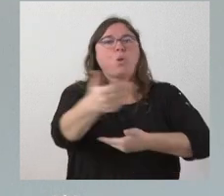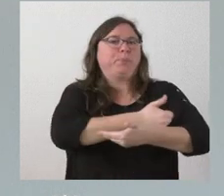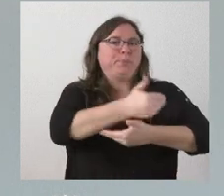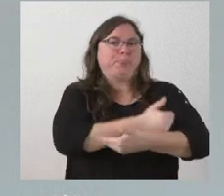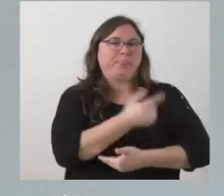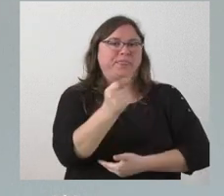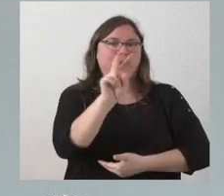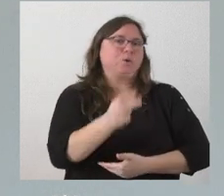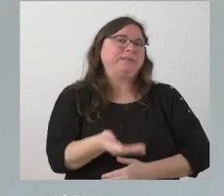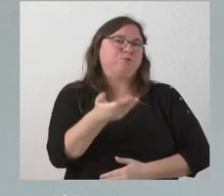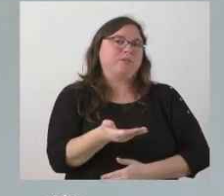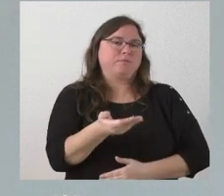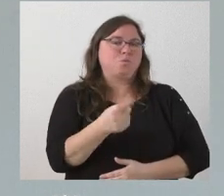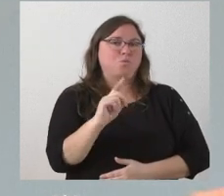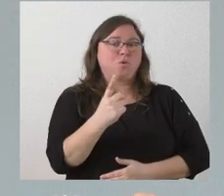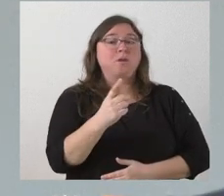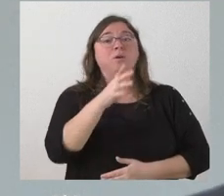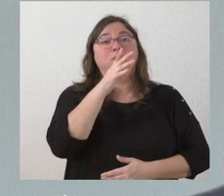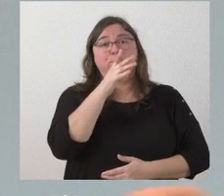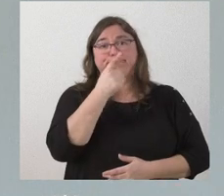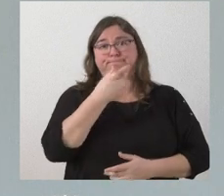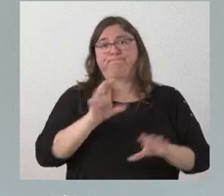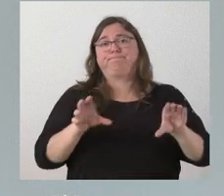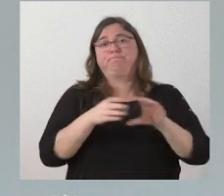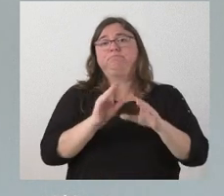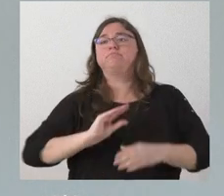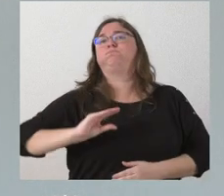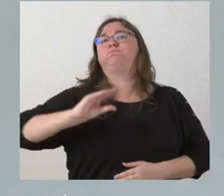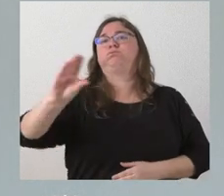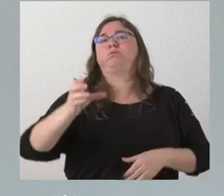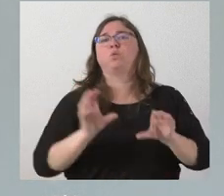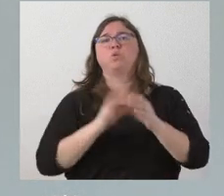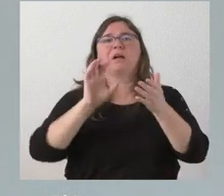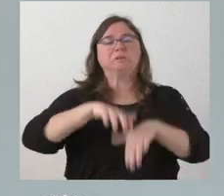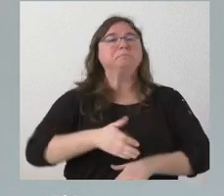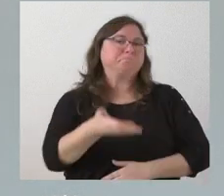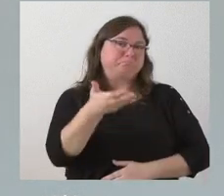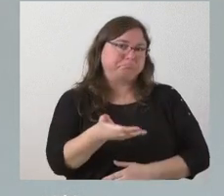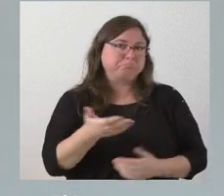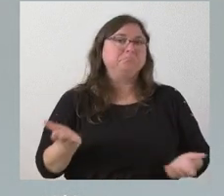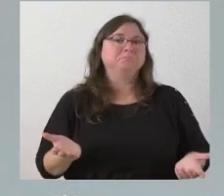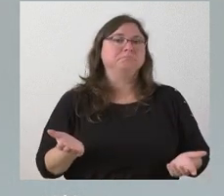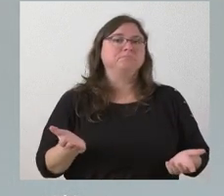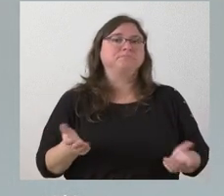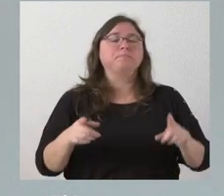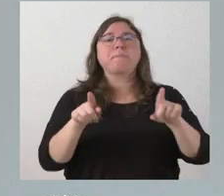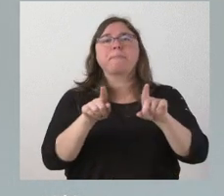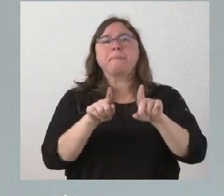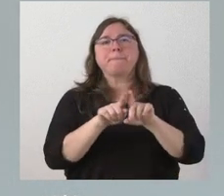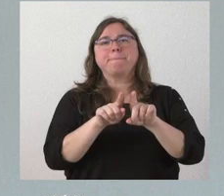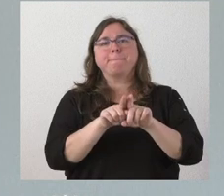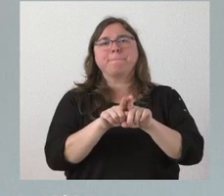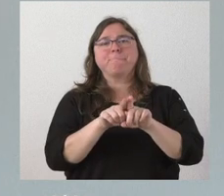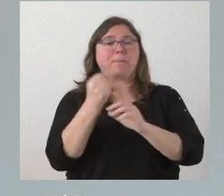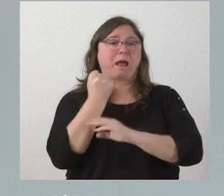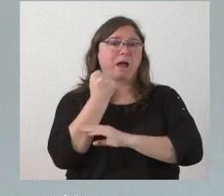porque lógicamente la aportación económica que hace de forma directa la Junta de Castilla y León es relevante en términos del